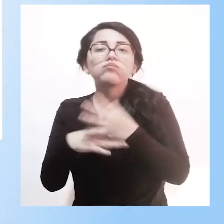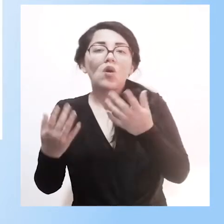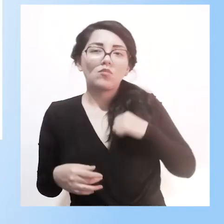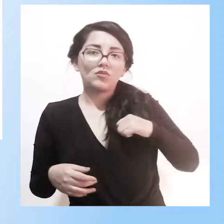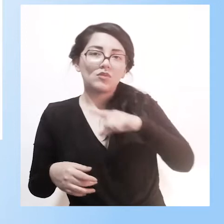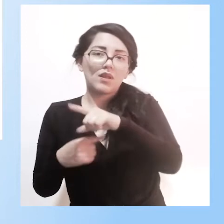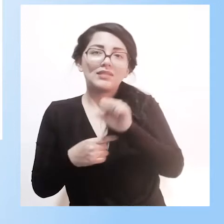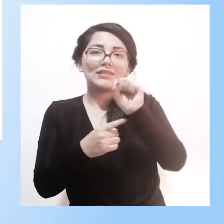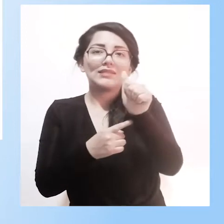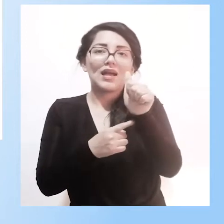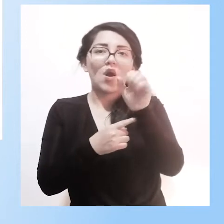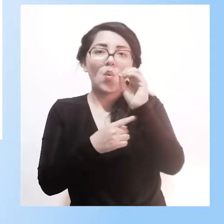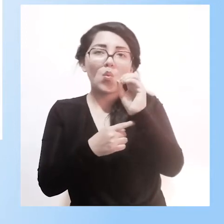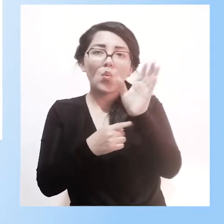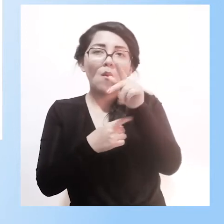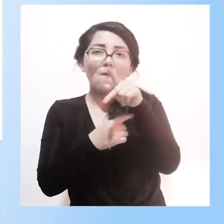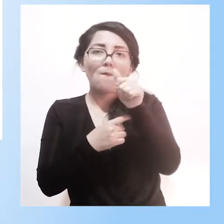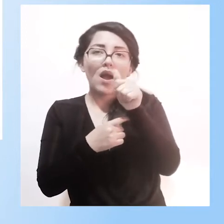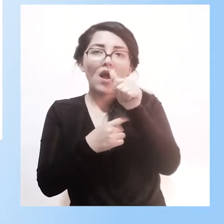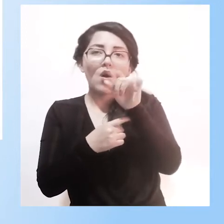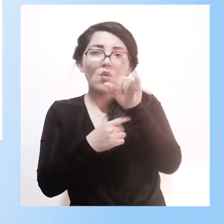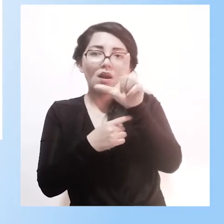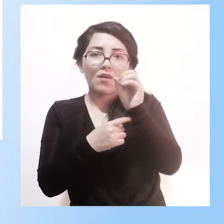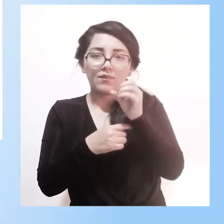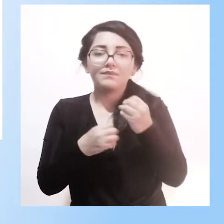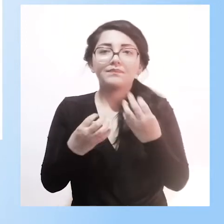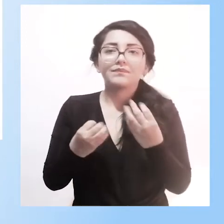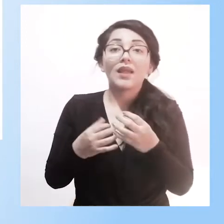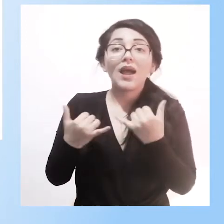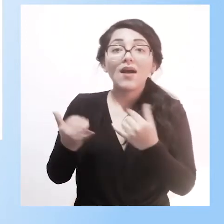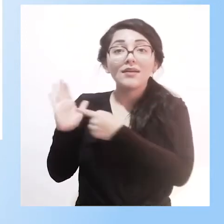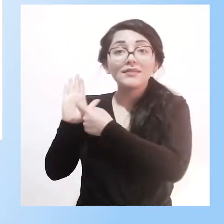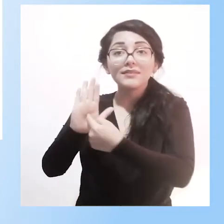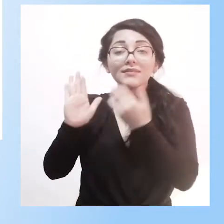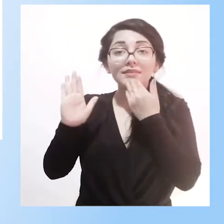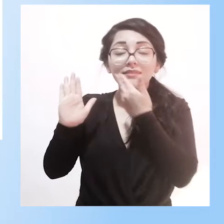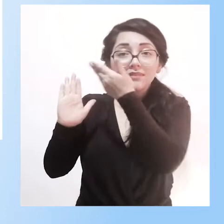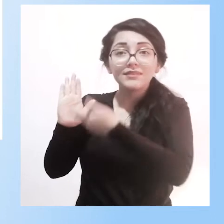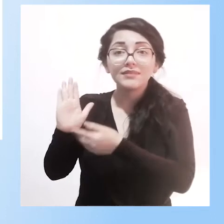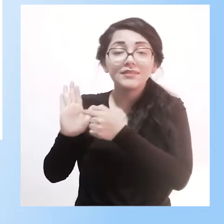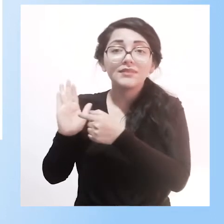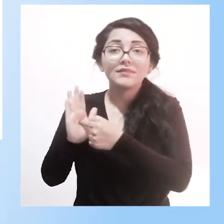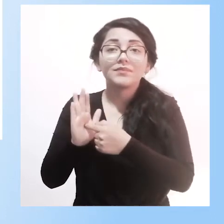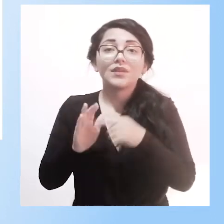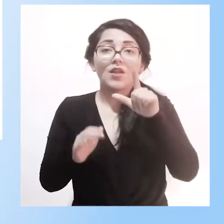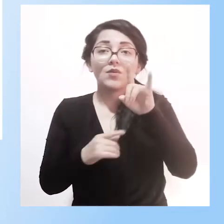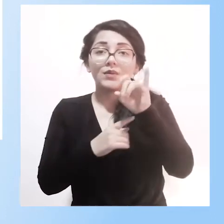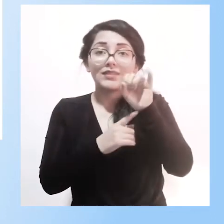iniciamos la presentación de Luis Belora, que se titula Impacto de las aulas hospitalarias en Uruguay.